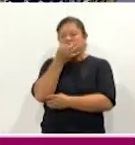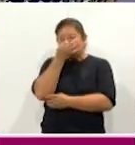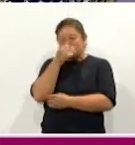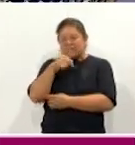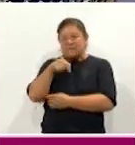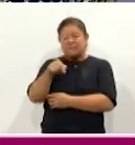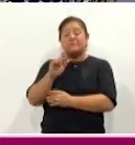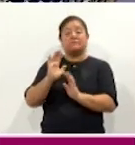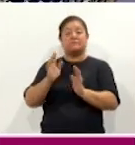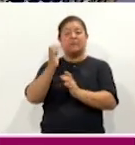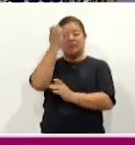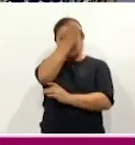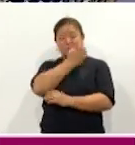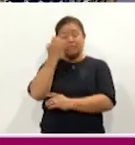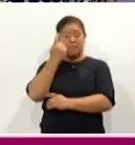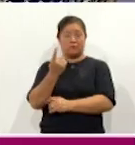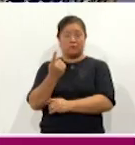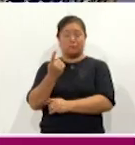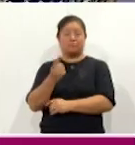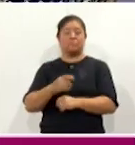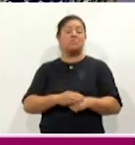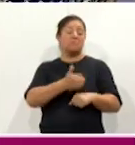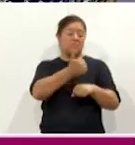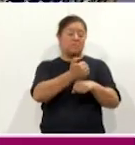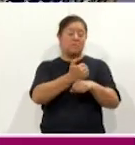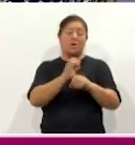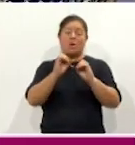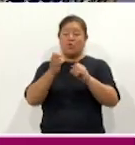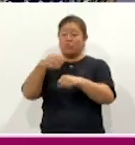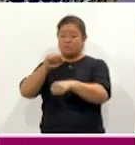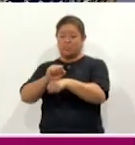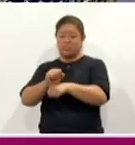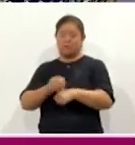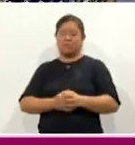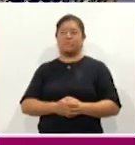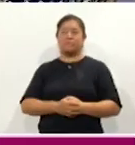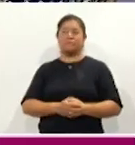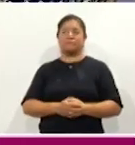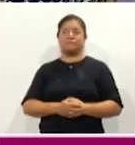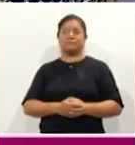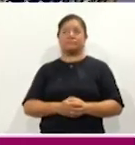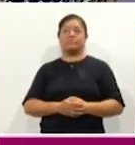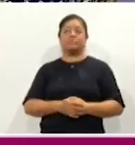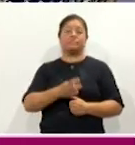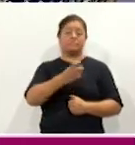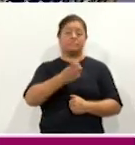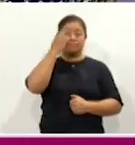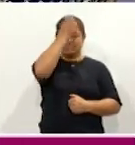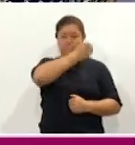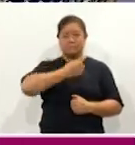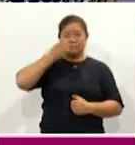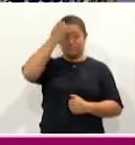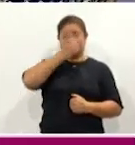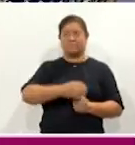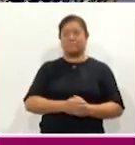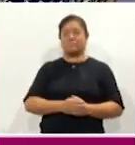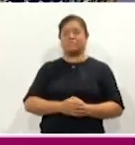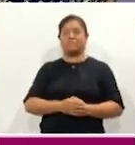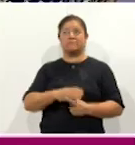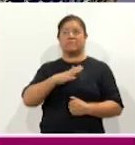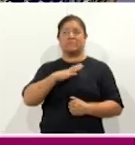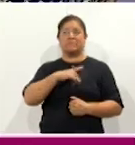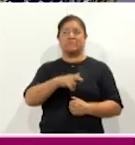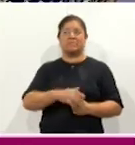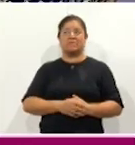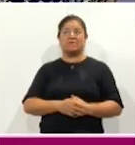acreditar y con un solo examen, ya sea la primaria o la secundaria. Te comento un poco más, este examen cuenta con un